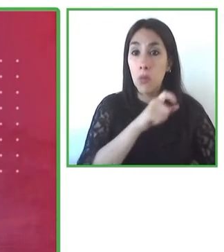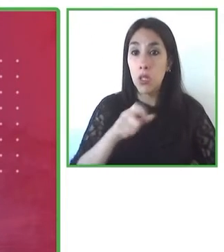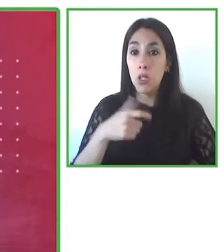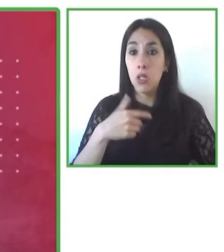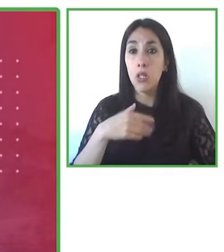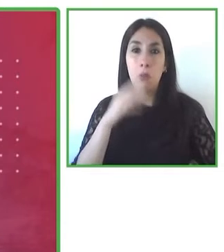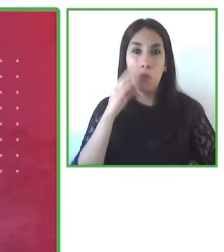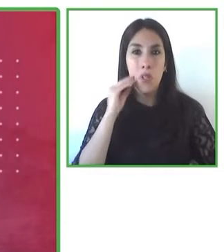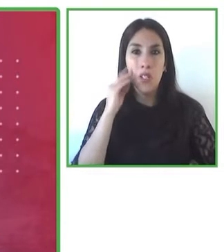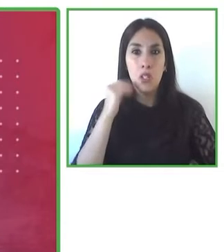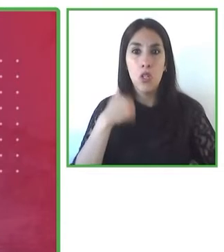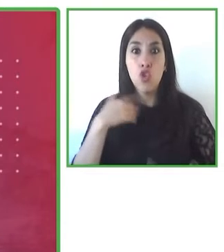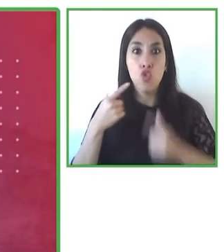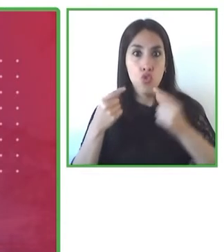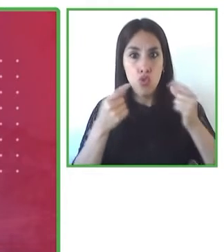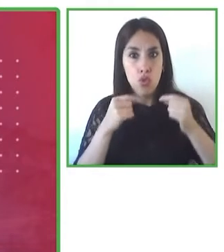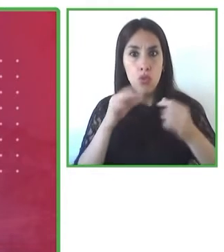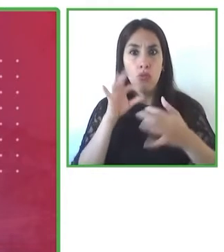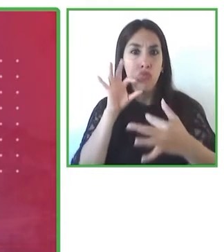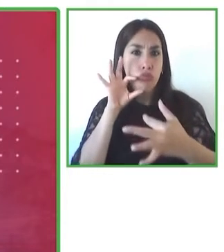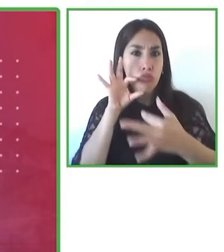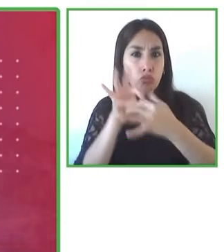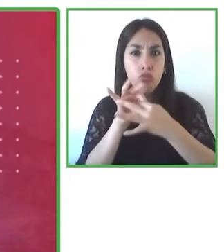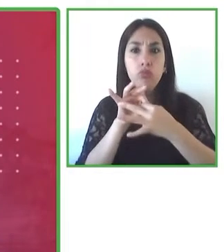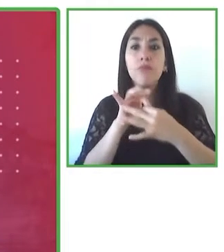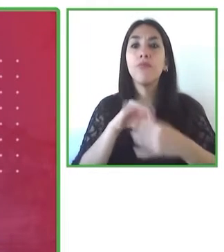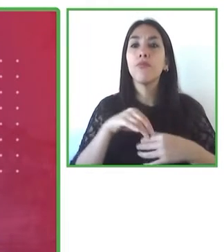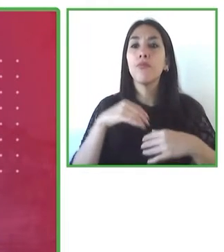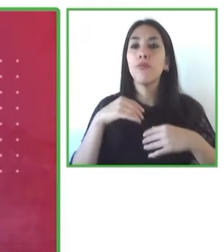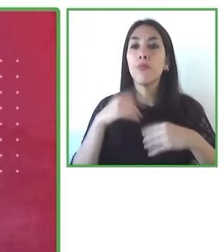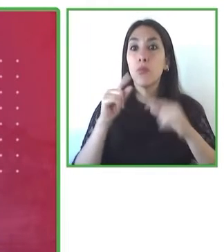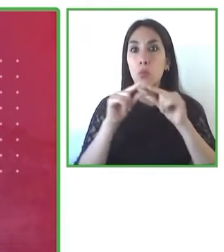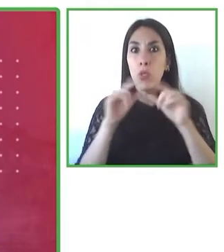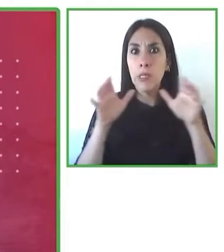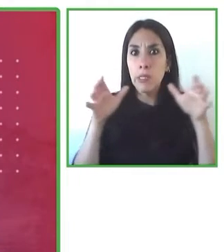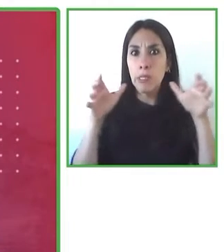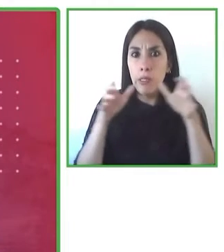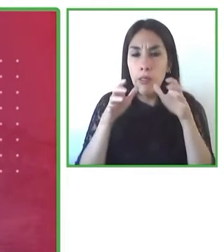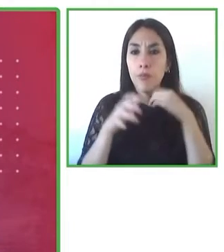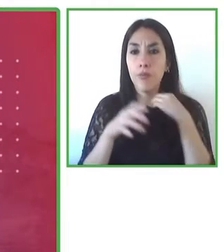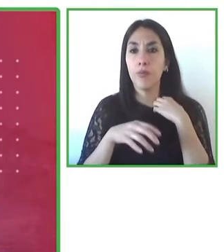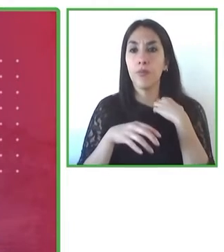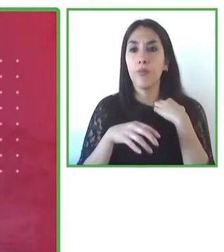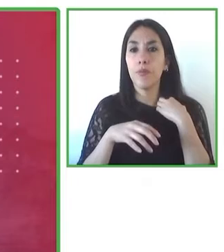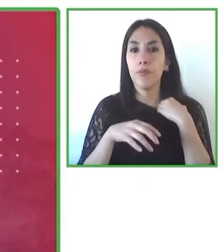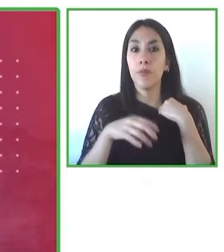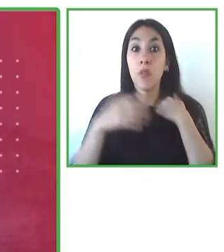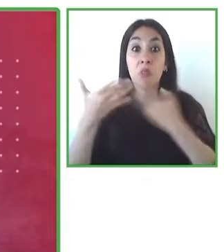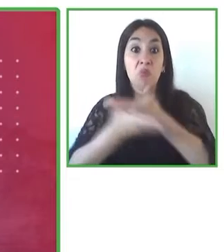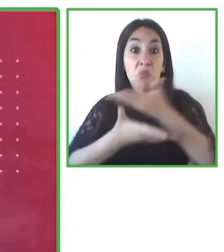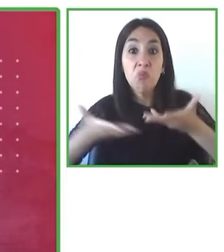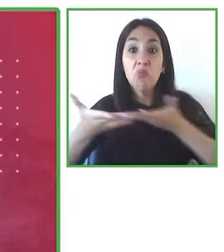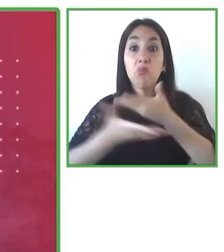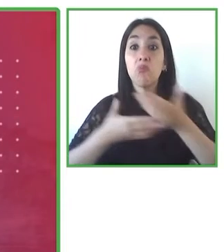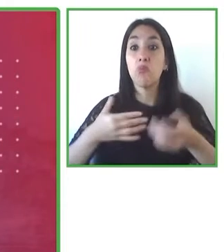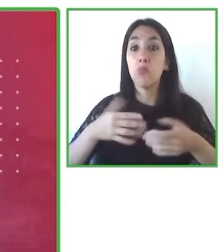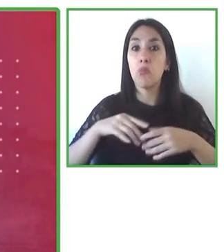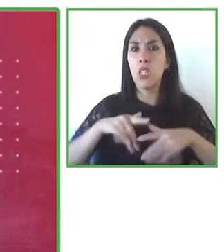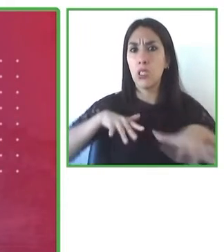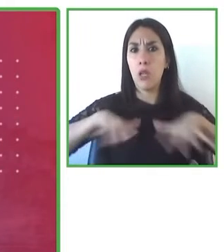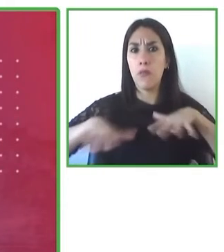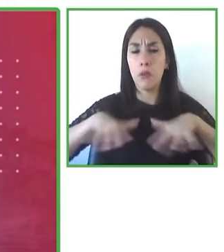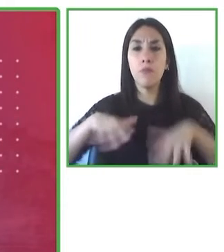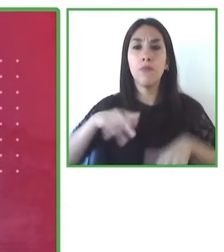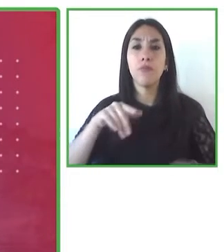y de combinar el dar un servicio directo a la persona con generar otros cambios mucho más sistémicos, mucho más grandes, como es el cambio de